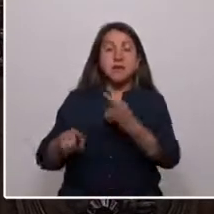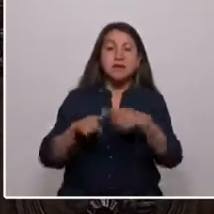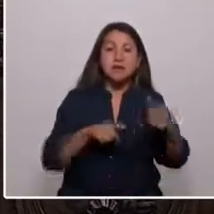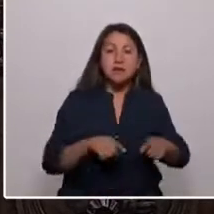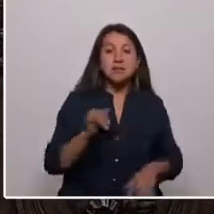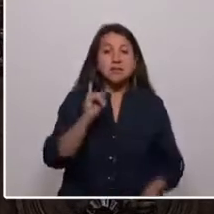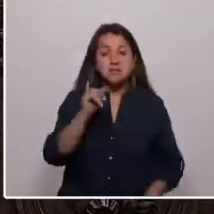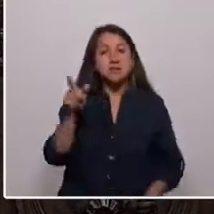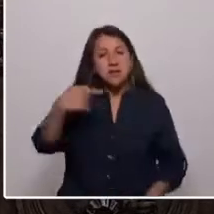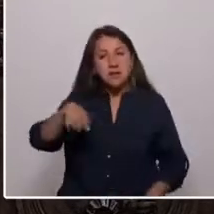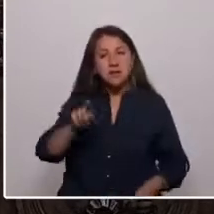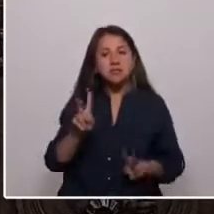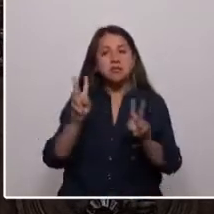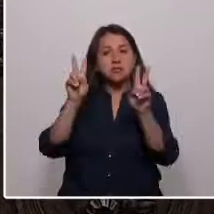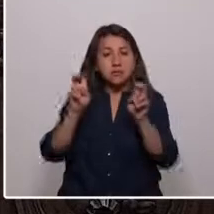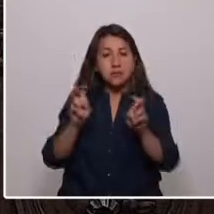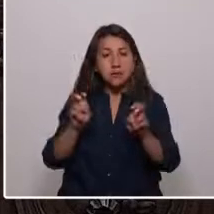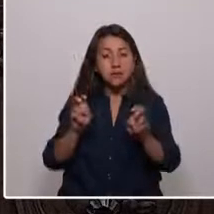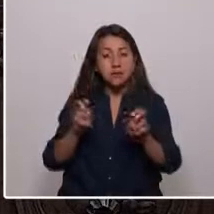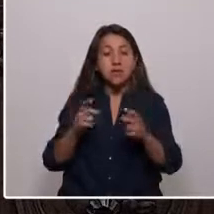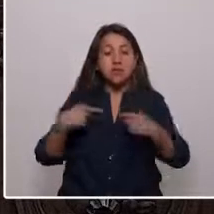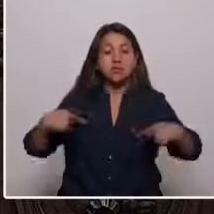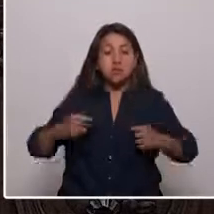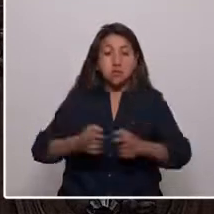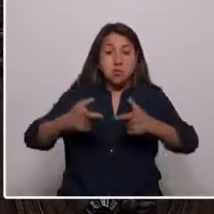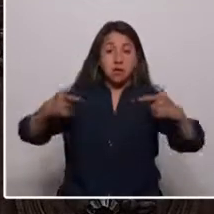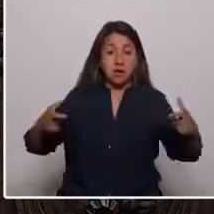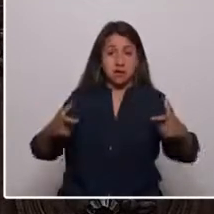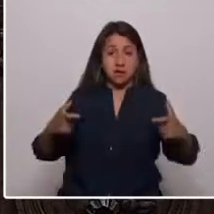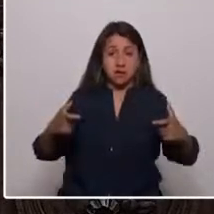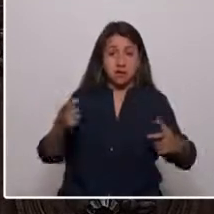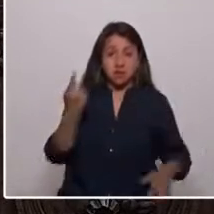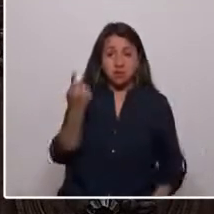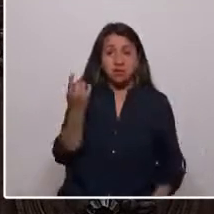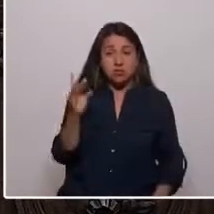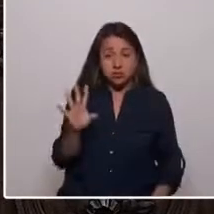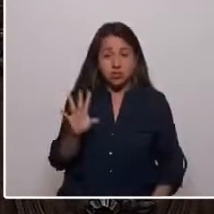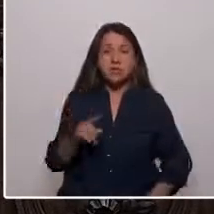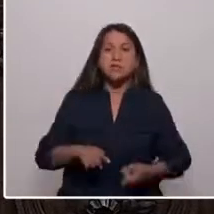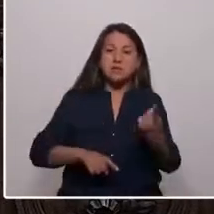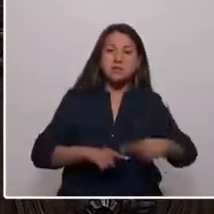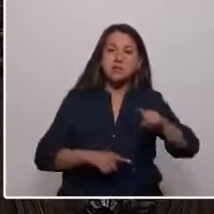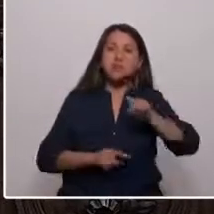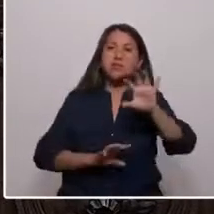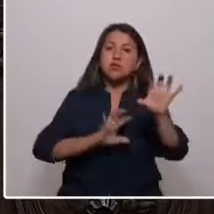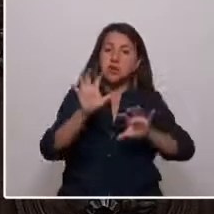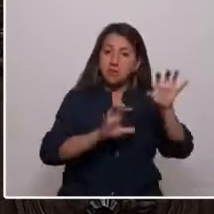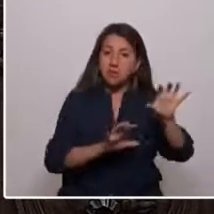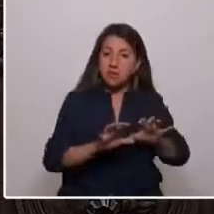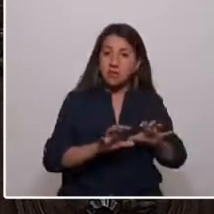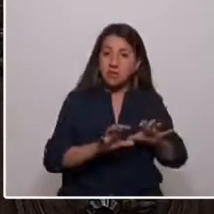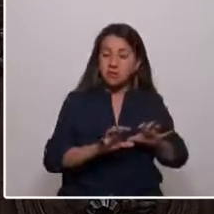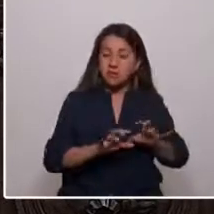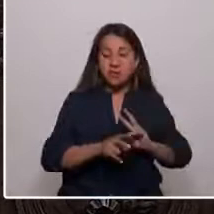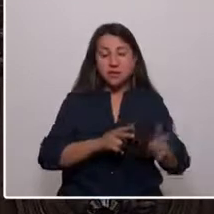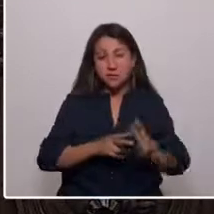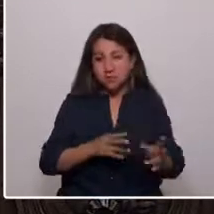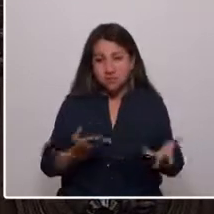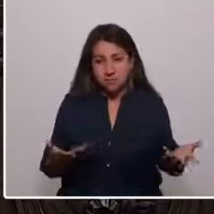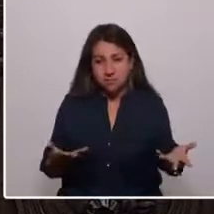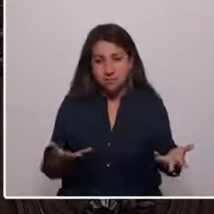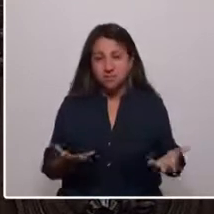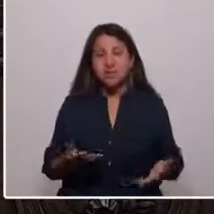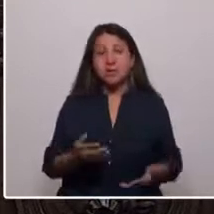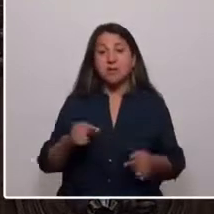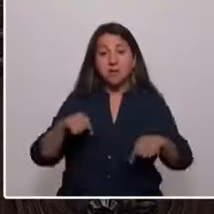Y eso es una de las cosas que lo hace grande. Pero uno solo. Y eso es otra de las cosas que lo hace grande. Esta constitución